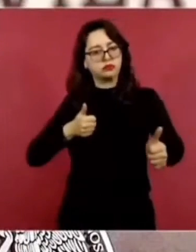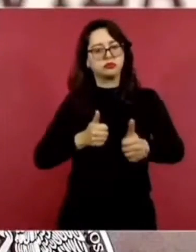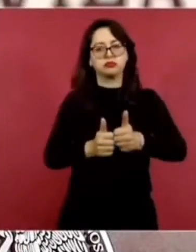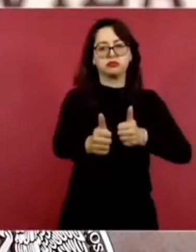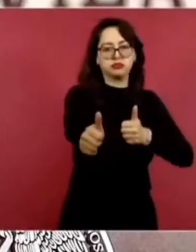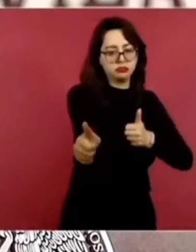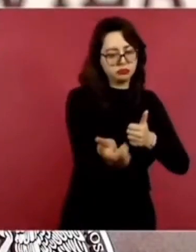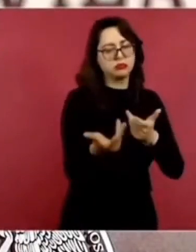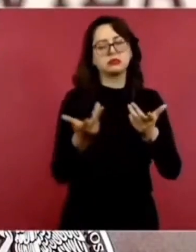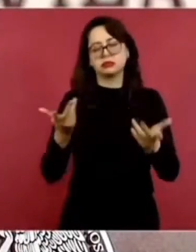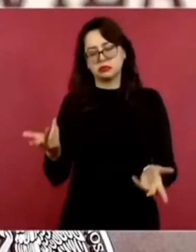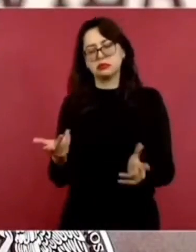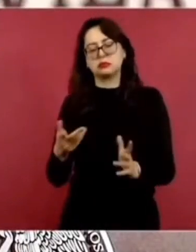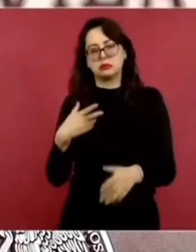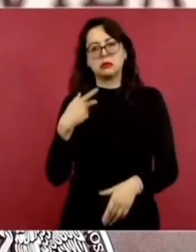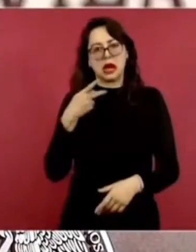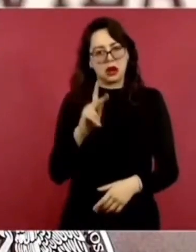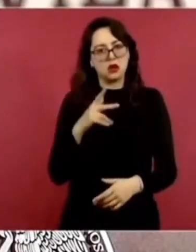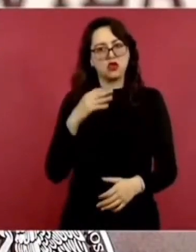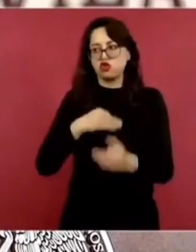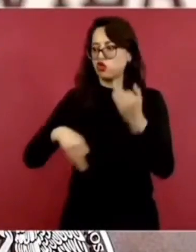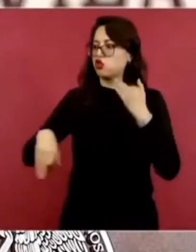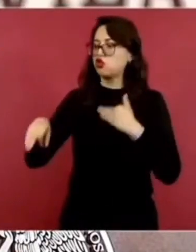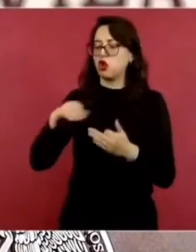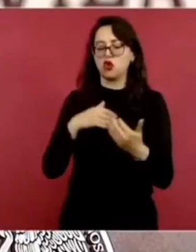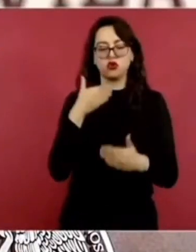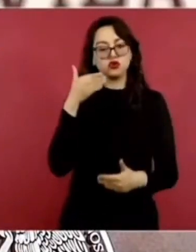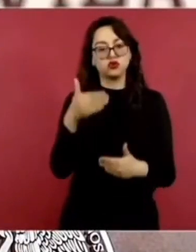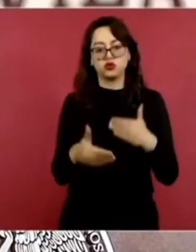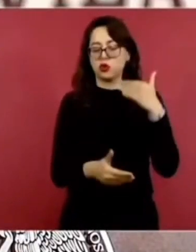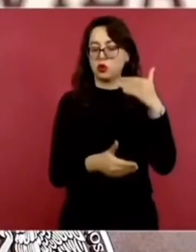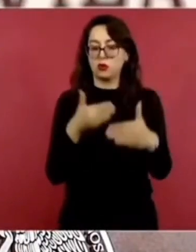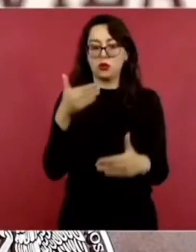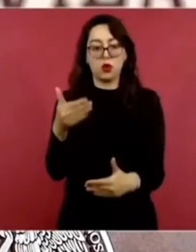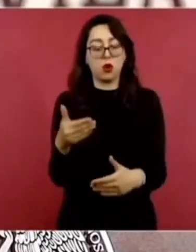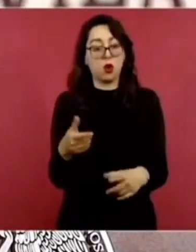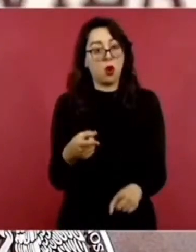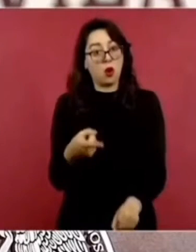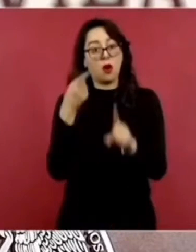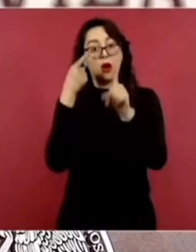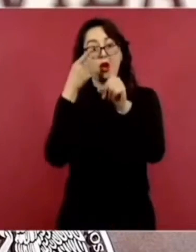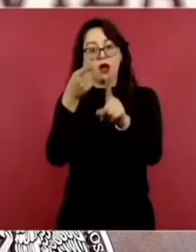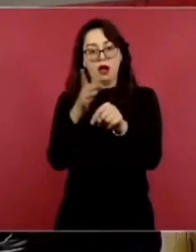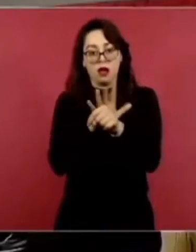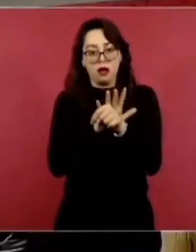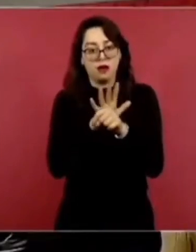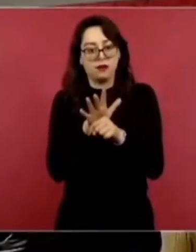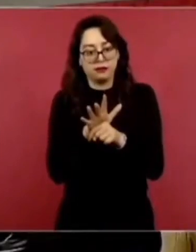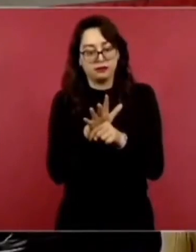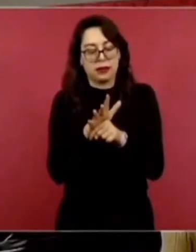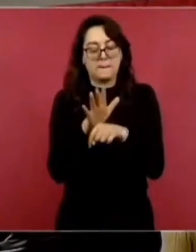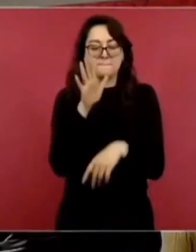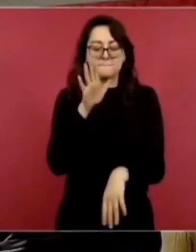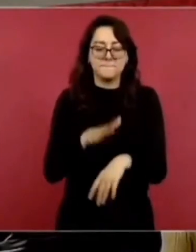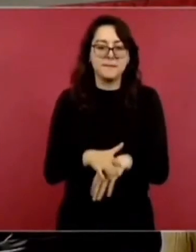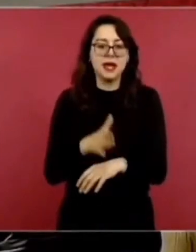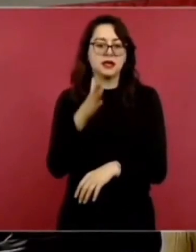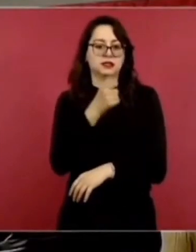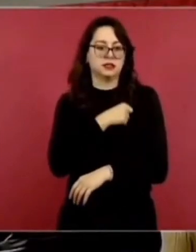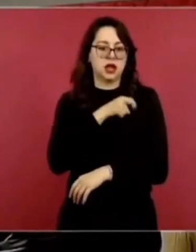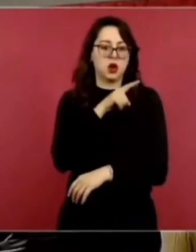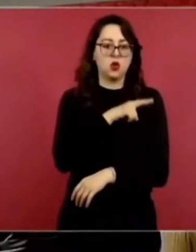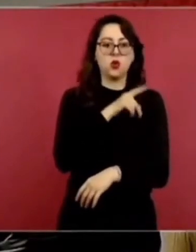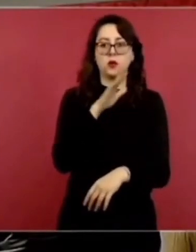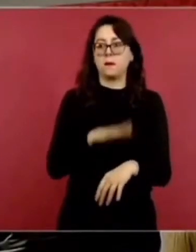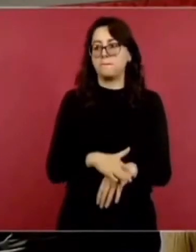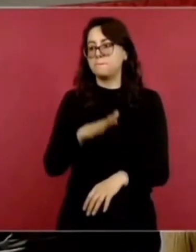El primero de ellos, fortalecer el sector salud y contar con infraestructura, equipamiento,